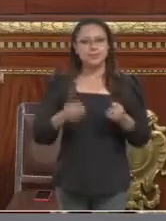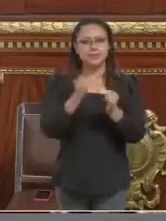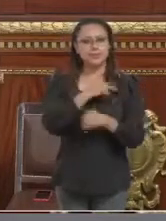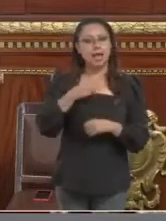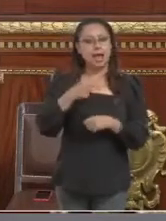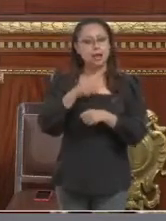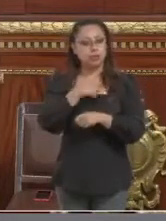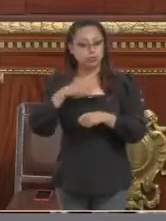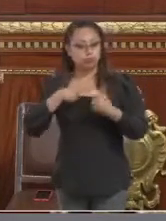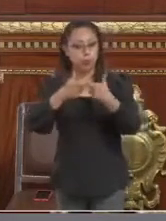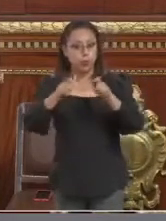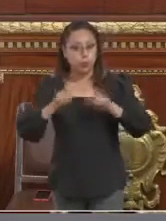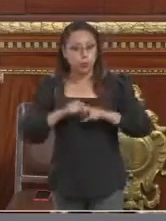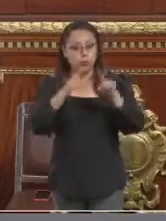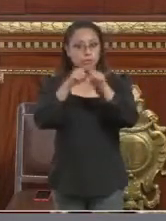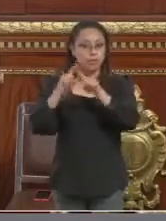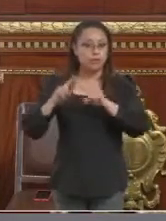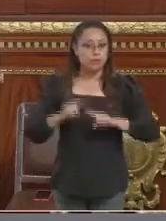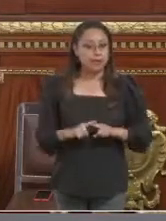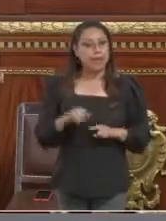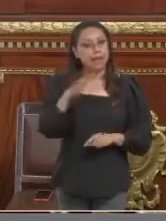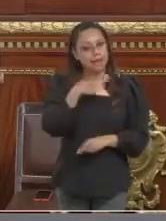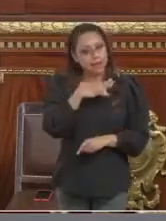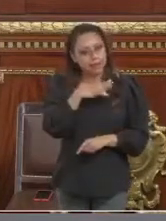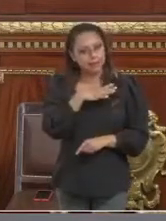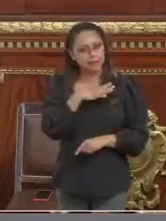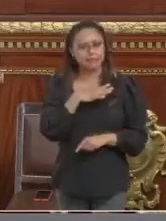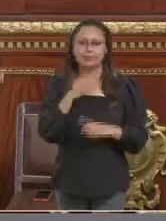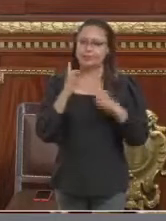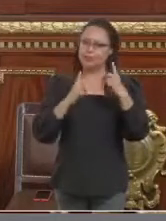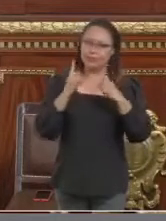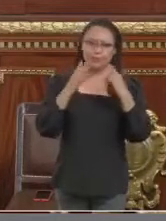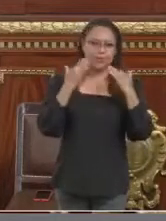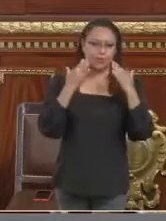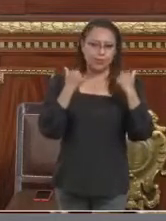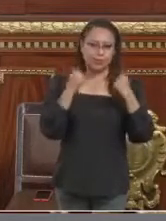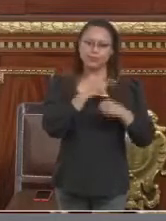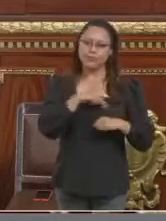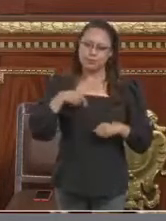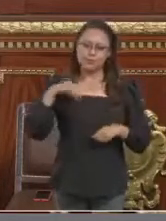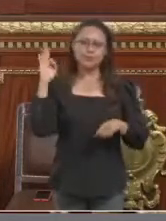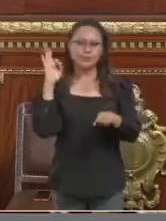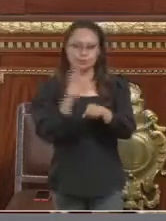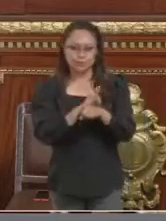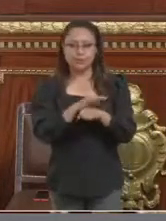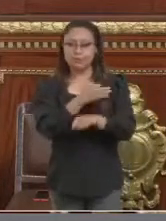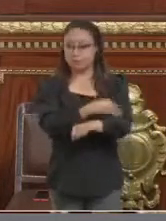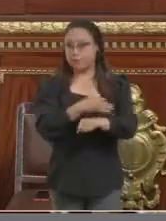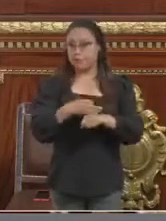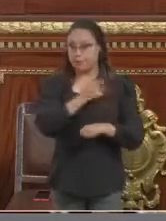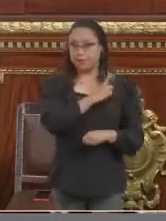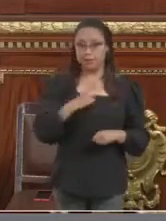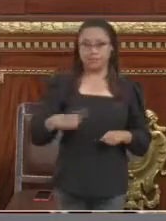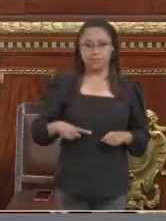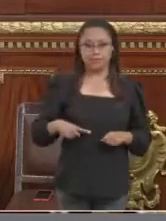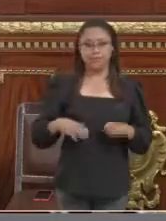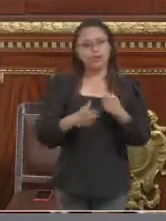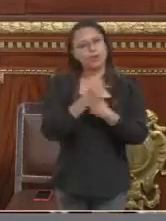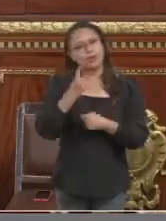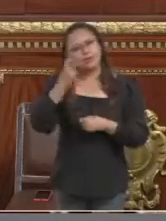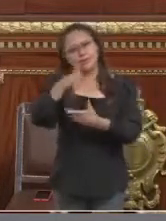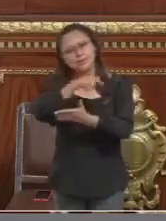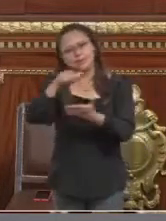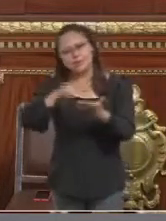familias de muchos tipos y sin duda que nos conviene defender la familia. Vaya que si no, la familia es un gran espacio,